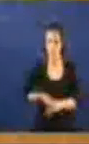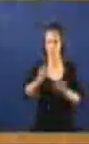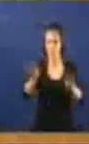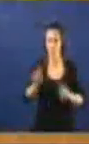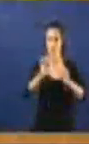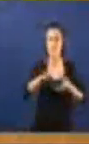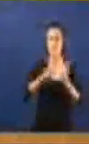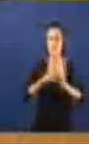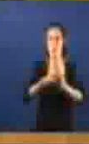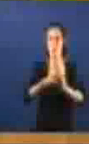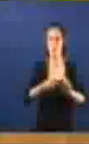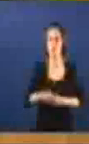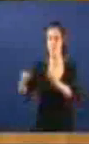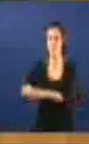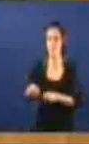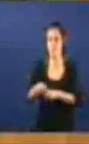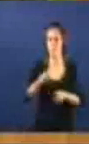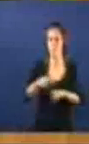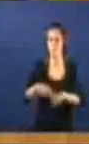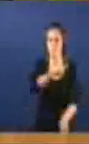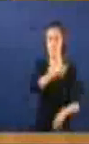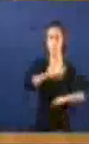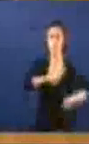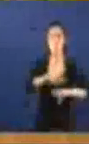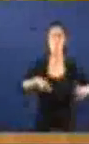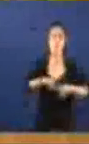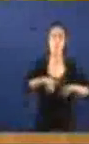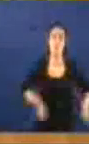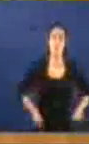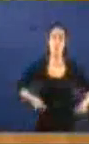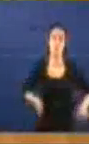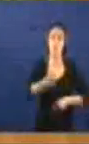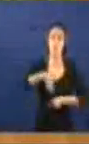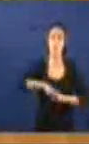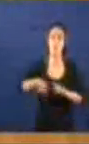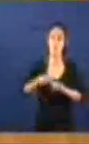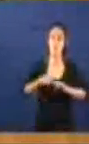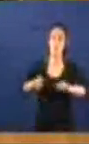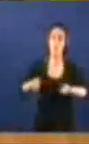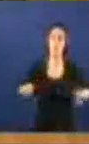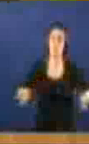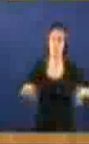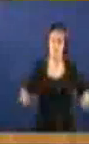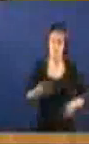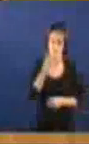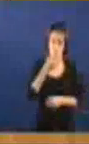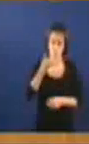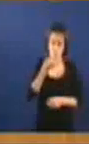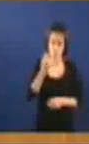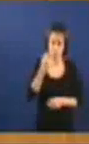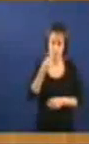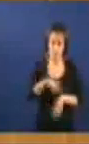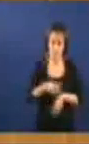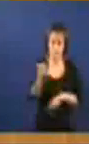De destrucción masiva Do noso medio natural De na súa base física Eu conto brevísimamente Se me dá tempo